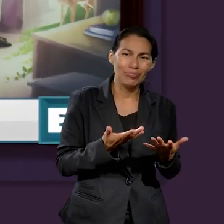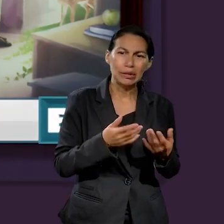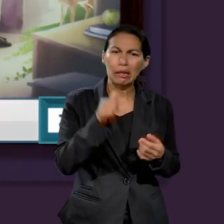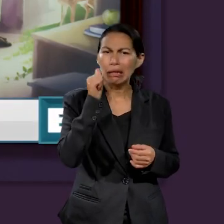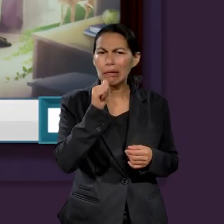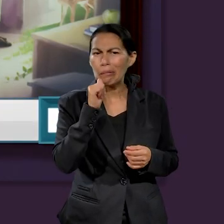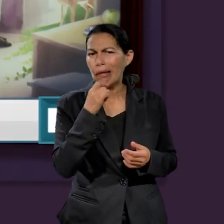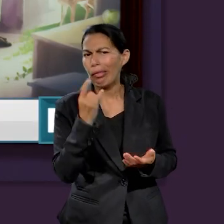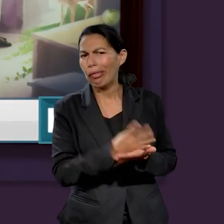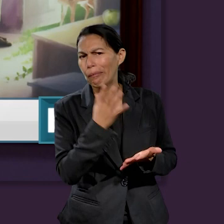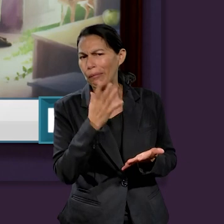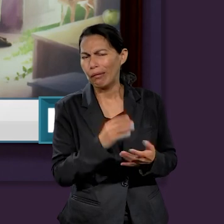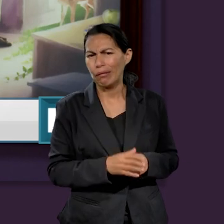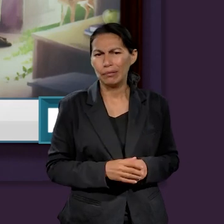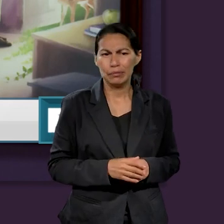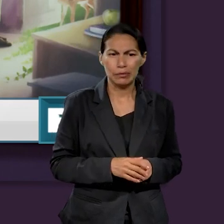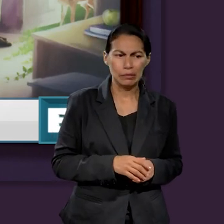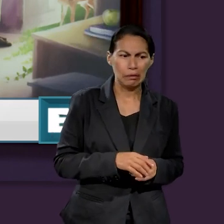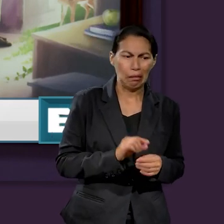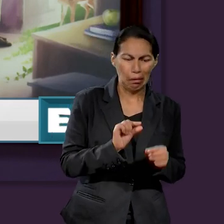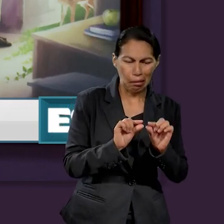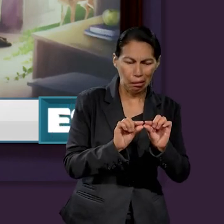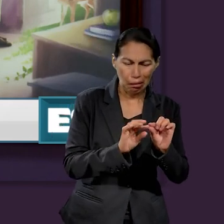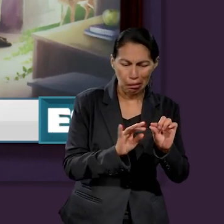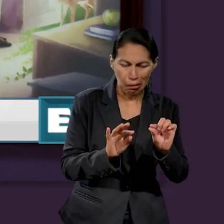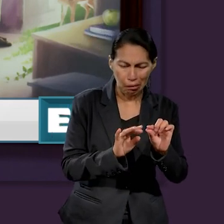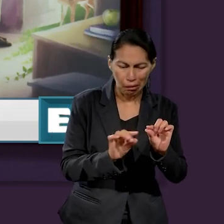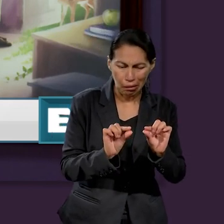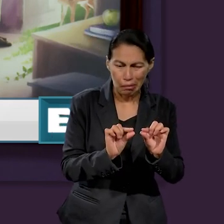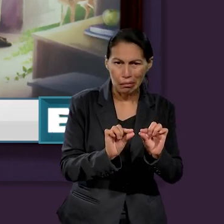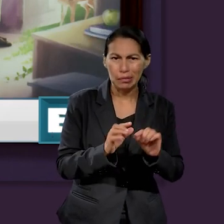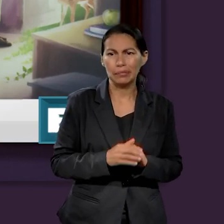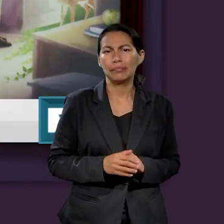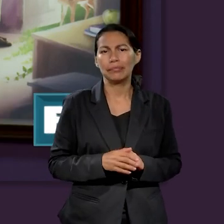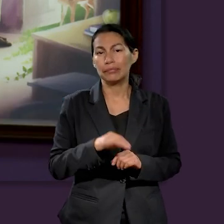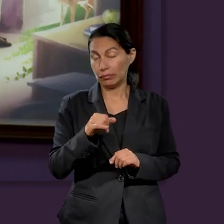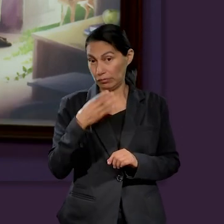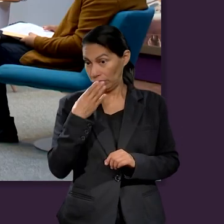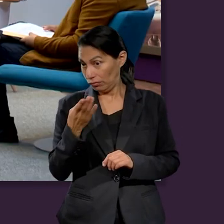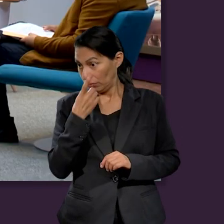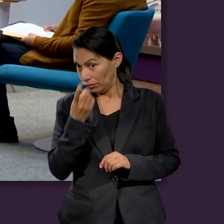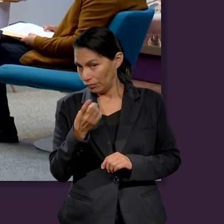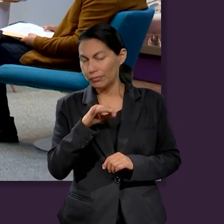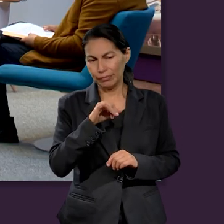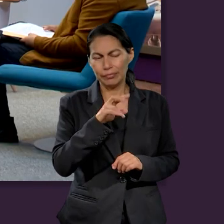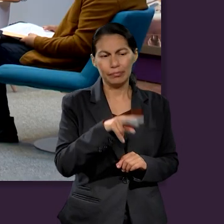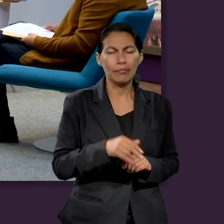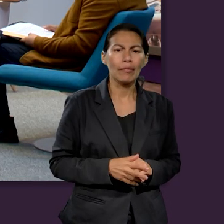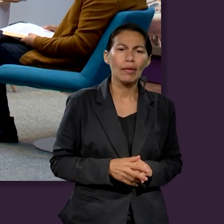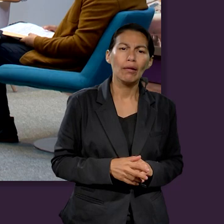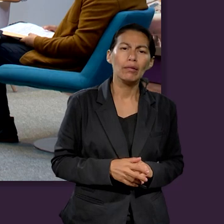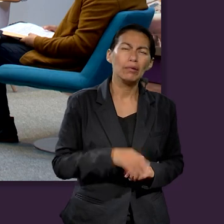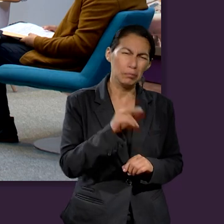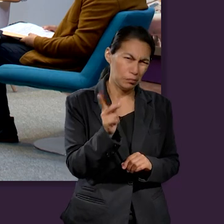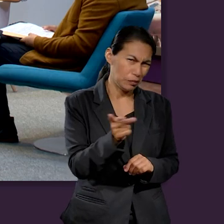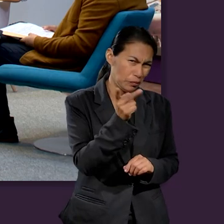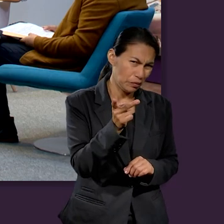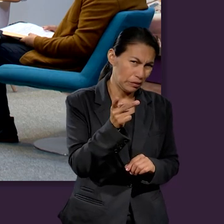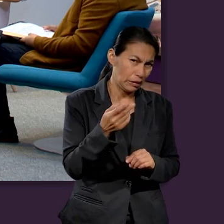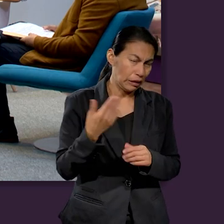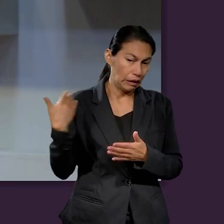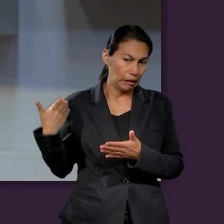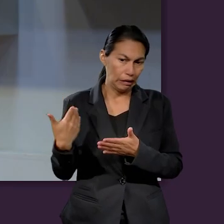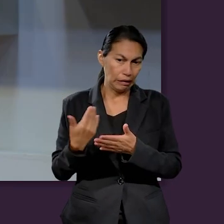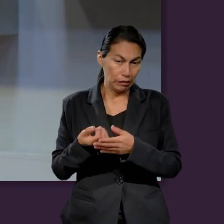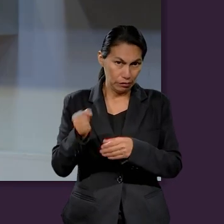no es bueno ni fácil, o sea, hay algo siempre. Siempre hay una, siempre una trampita, ¿no? La letra pequeña, y luego vamos a hablar